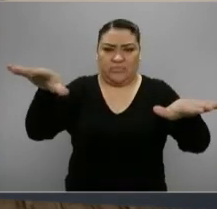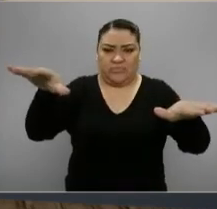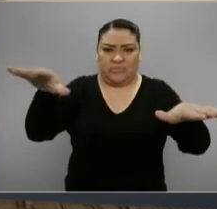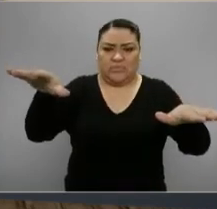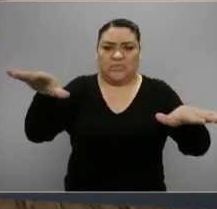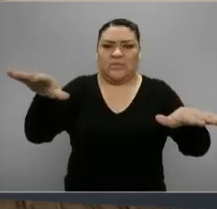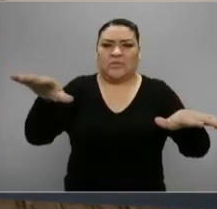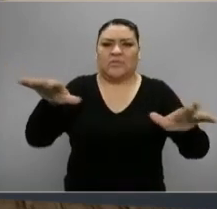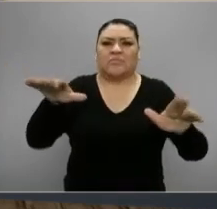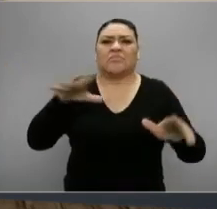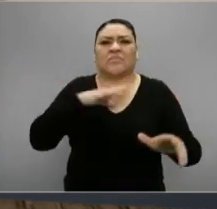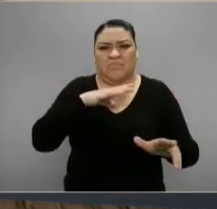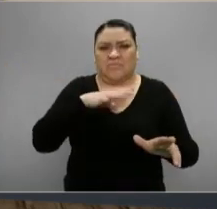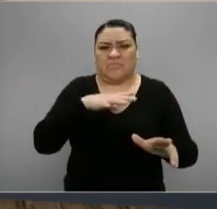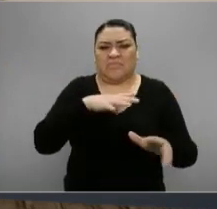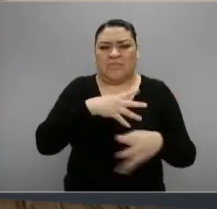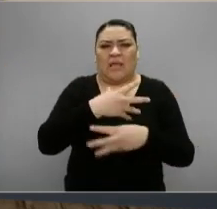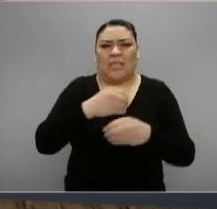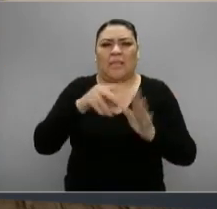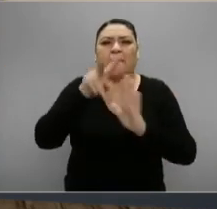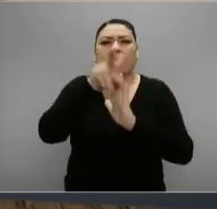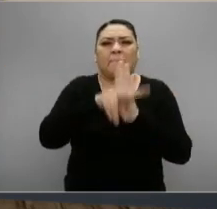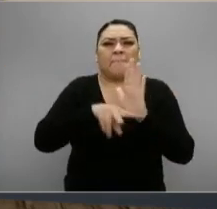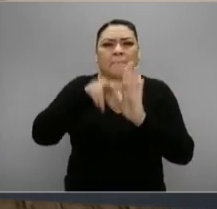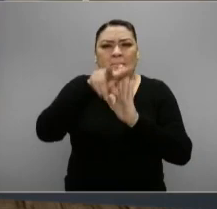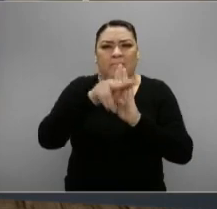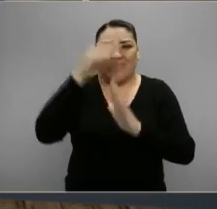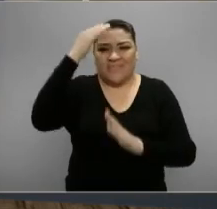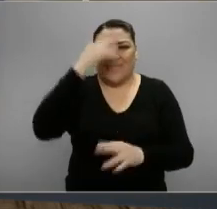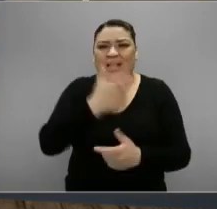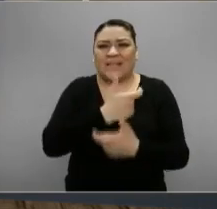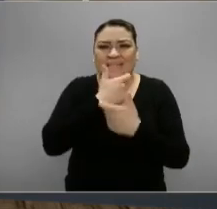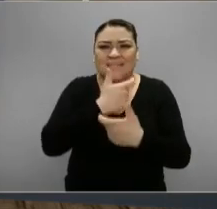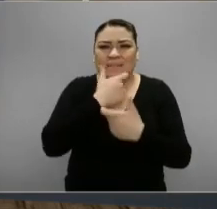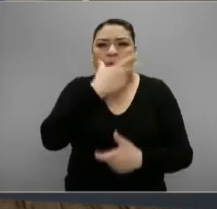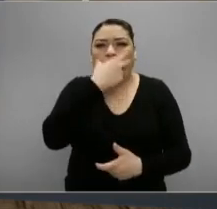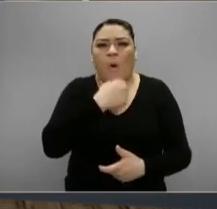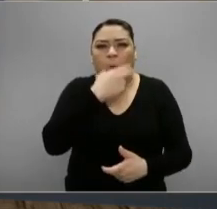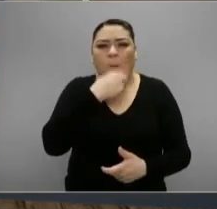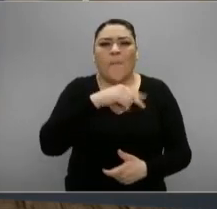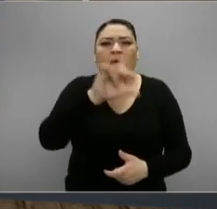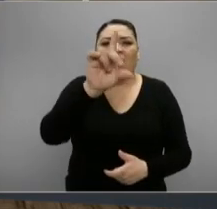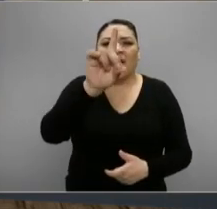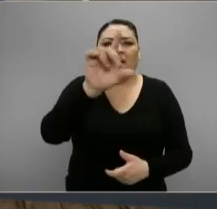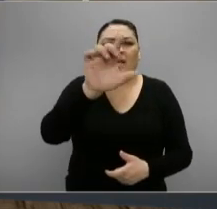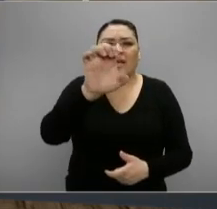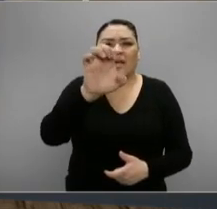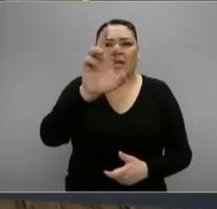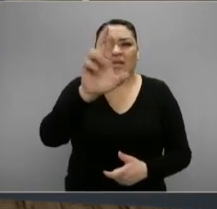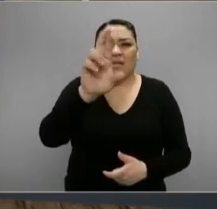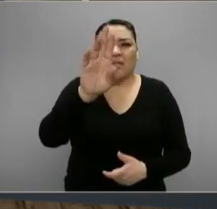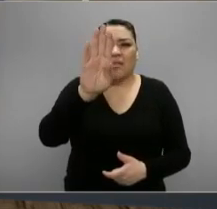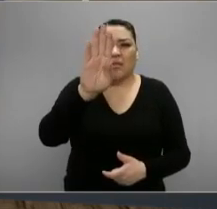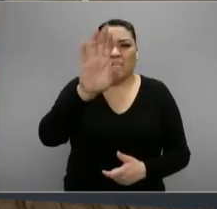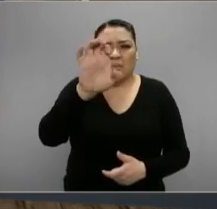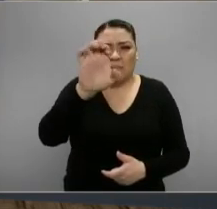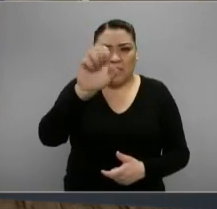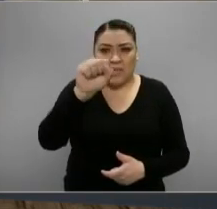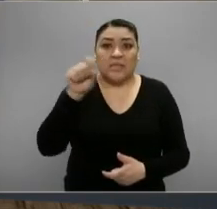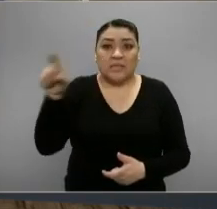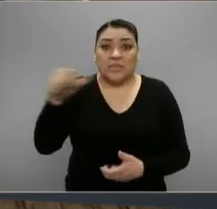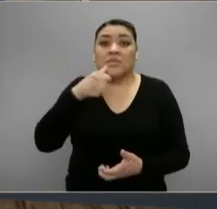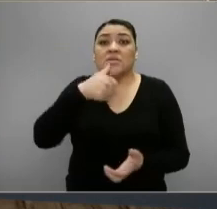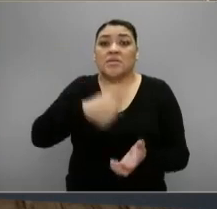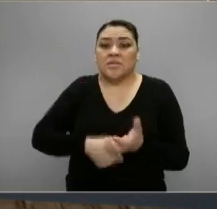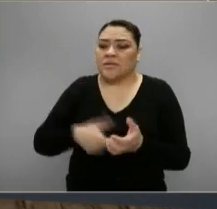compartió profusamente un video del comediante Eugenio Derbez, en el que leyó una carta